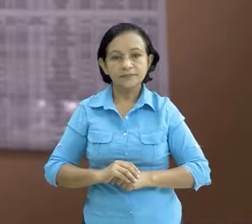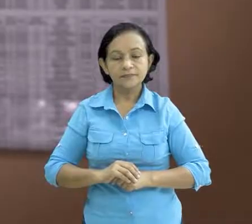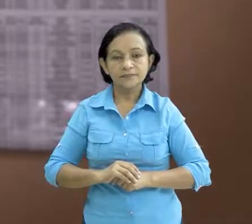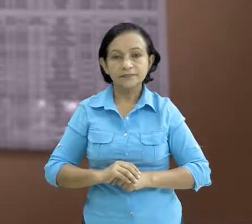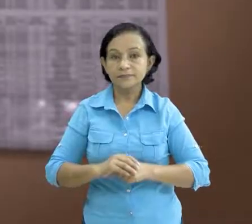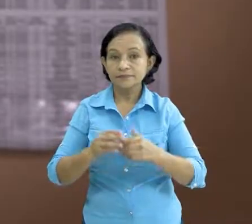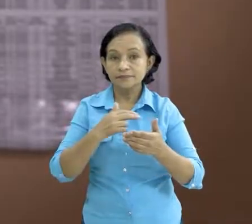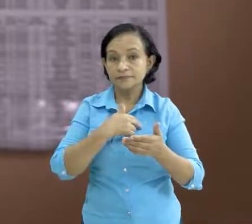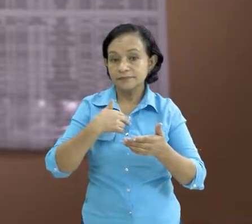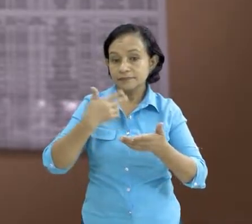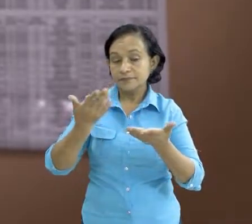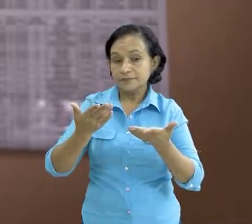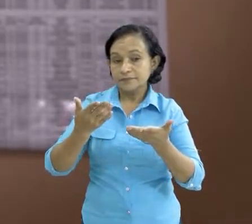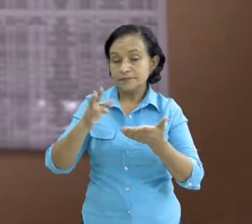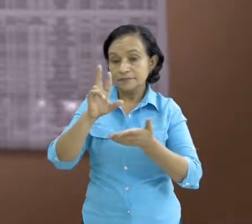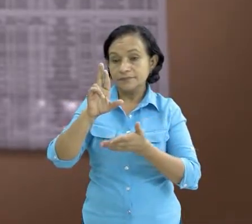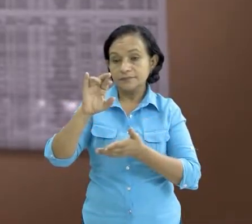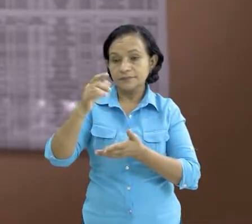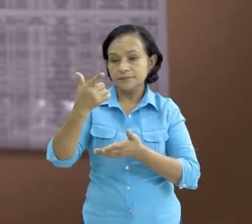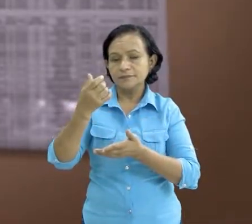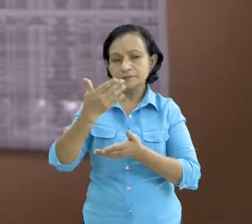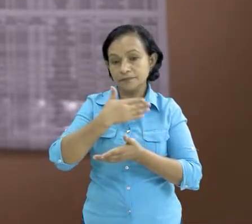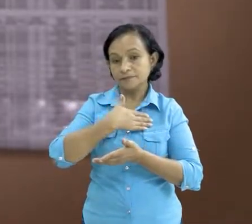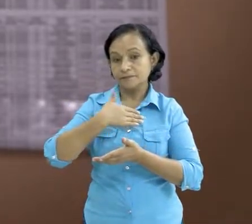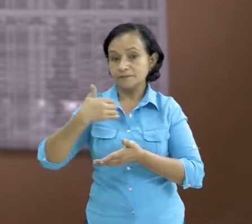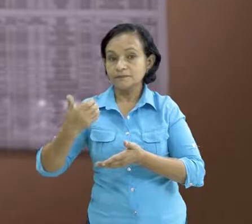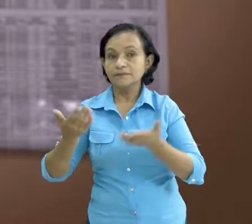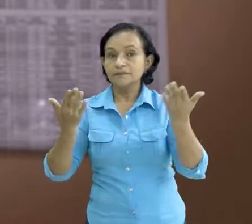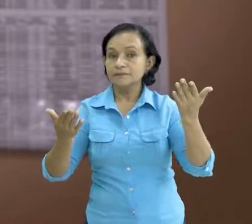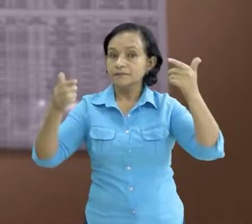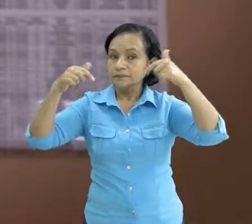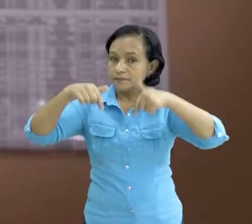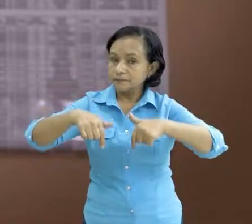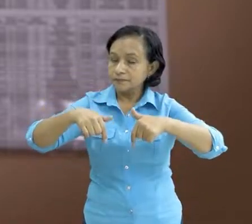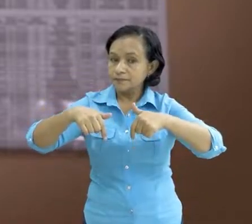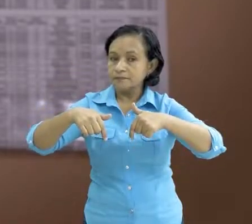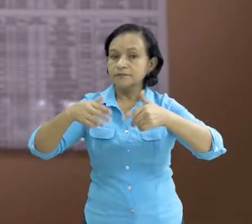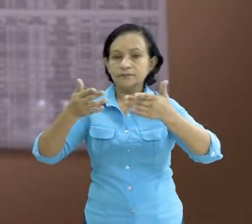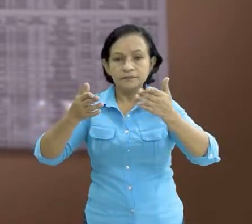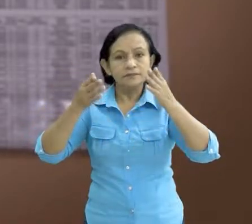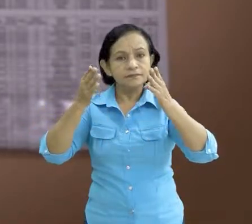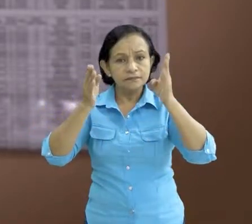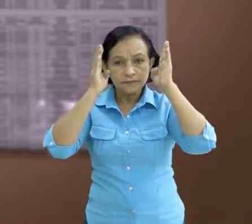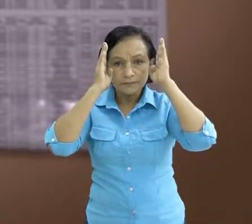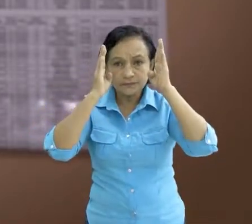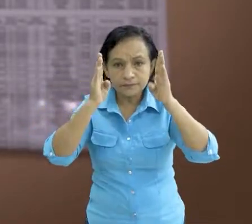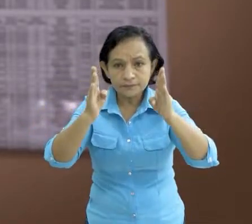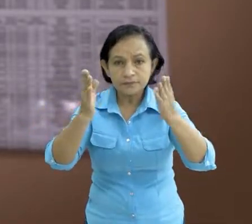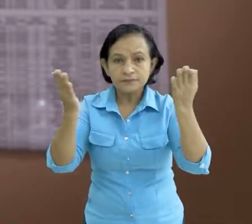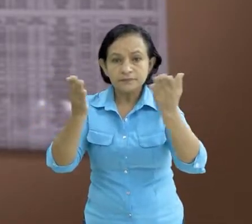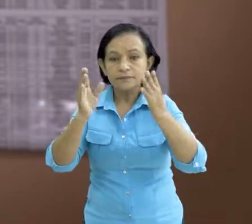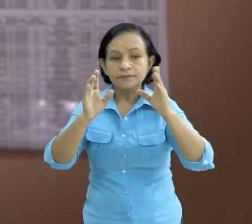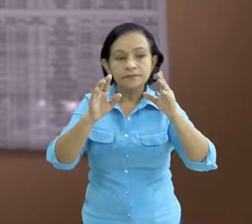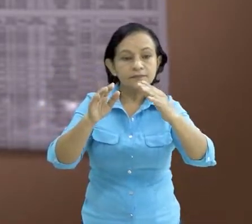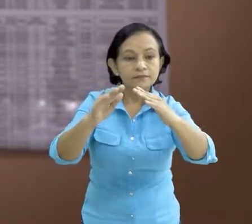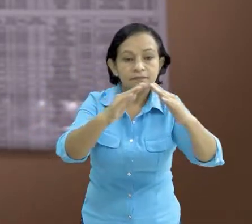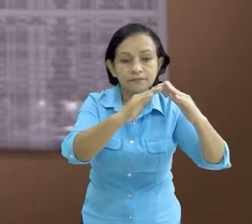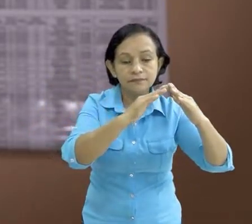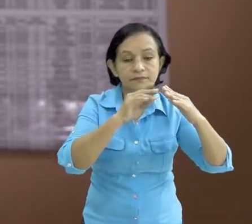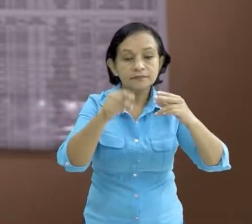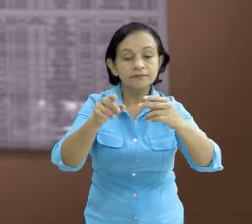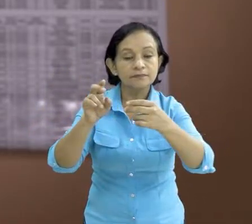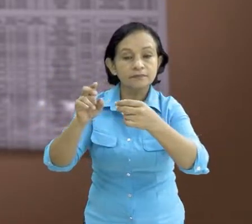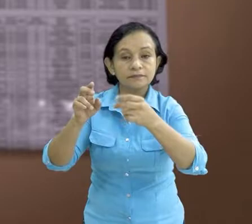trabajos de gestión de riesgo ahora es súper súper mejor pues porque estamos pendientes estamos pendientes en la comunidad dentro del